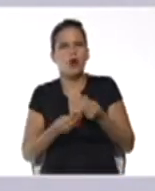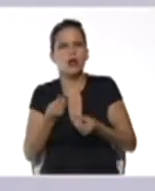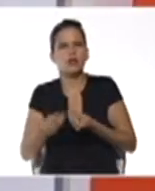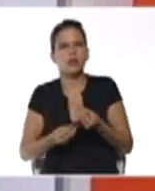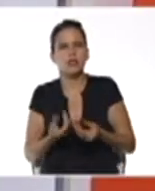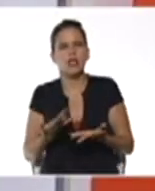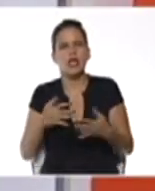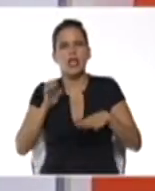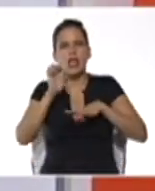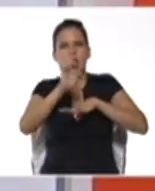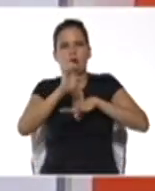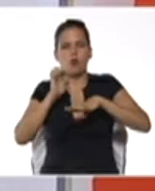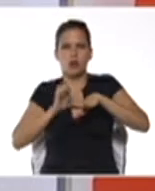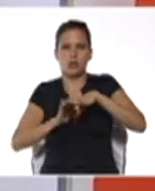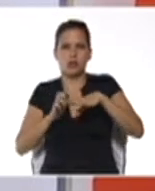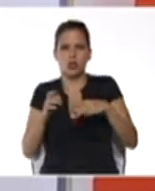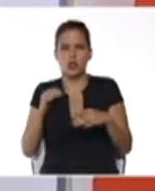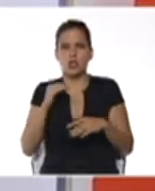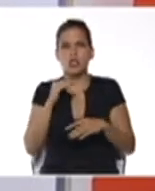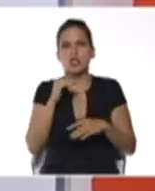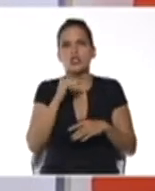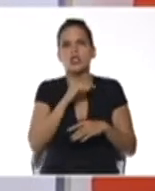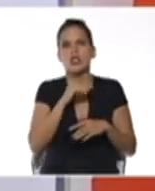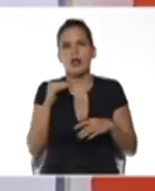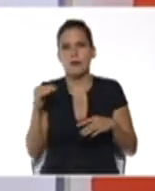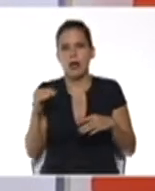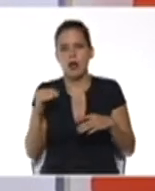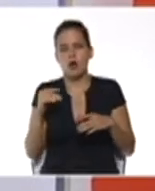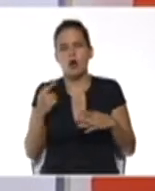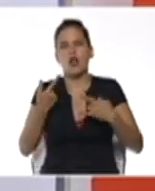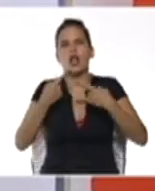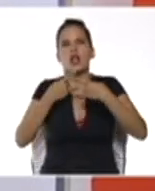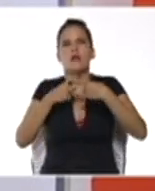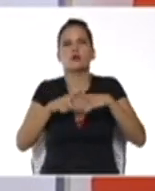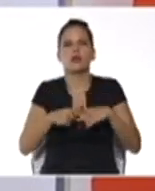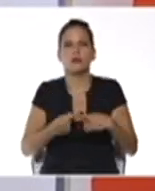es que la ecuación de abajo la multiplicamos por menos 2.